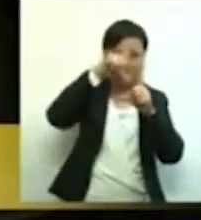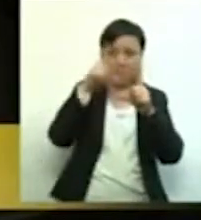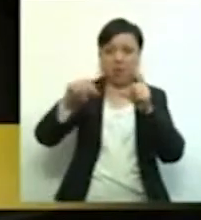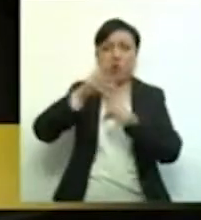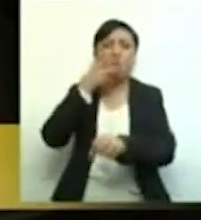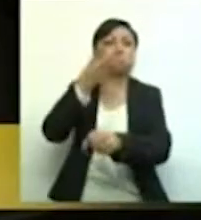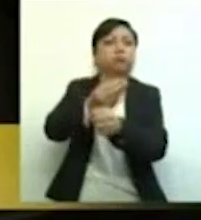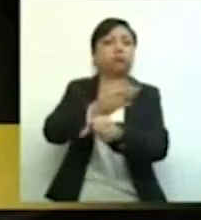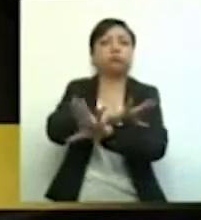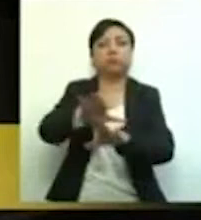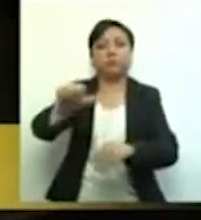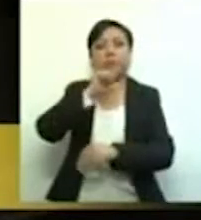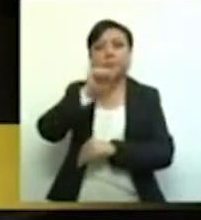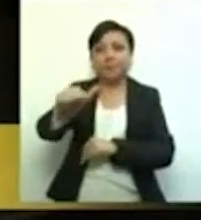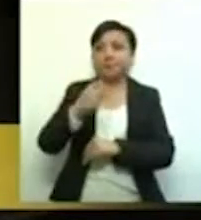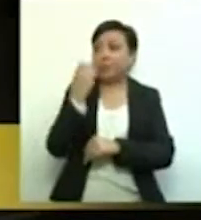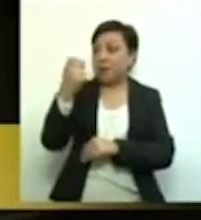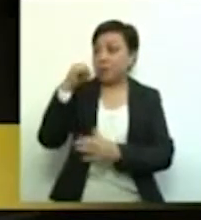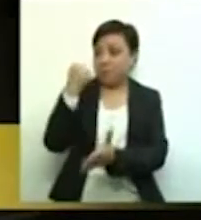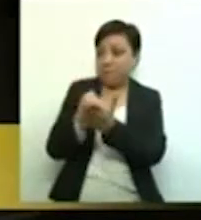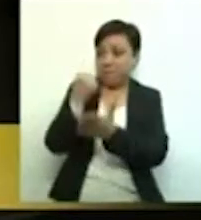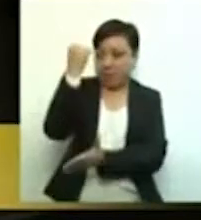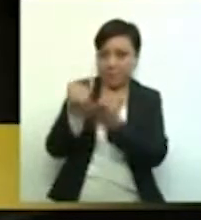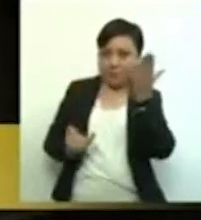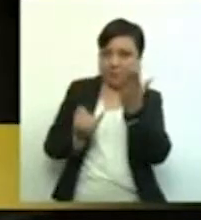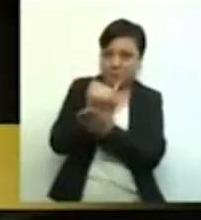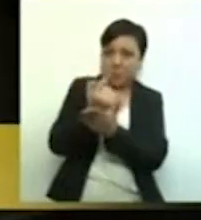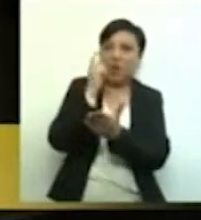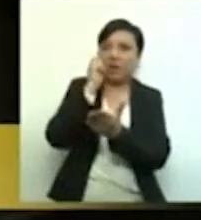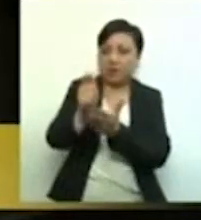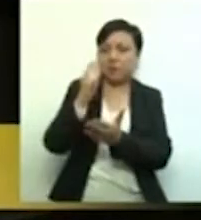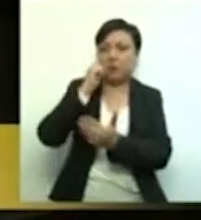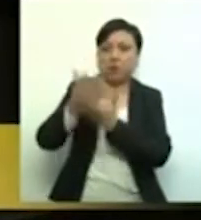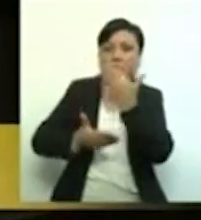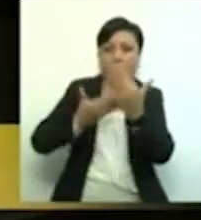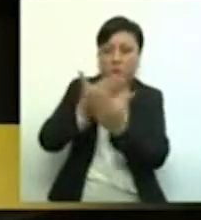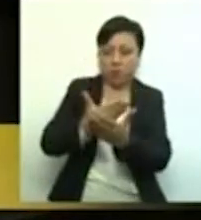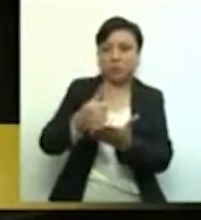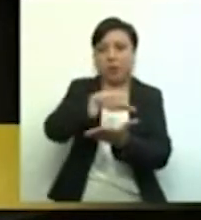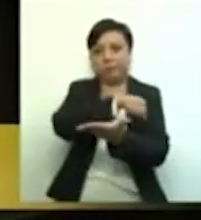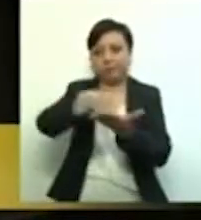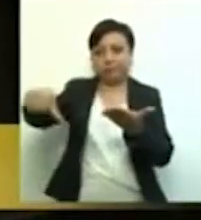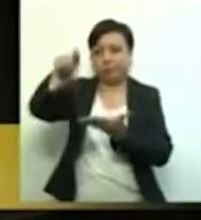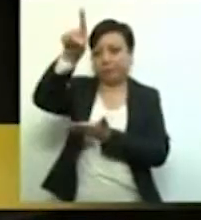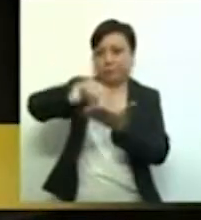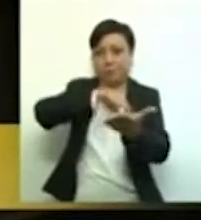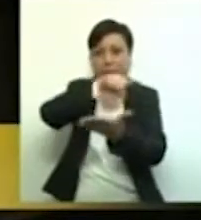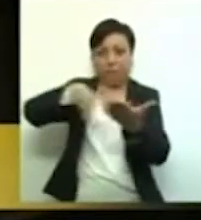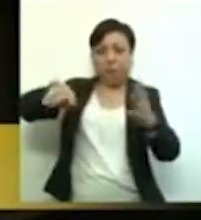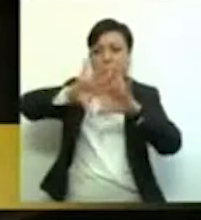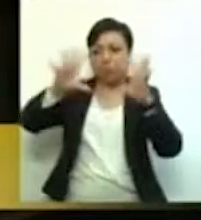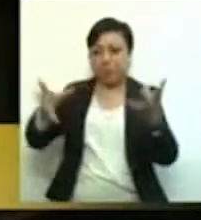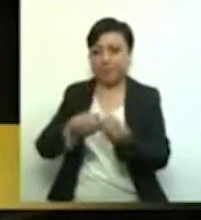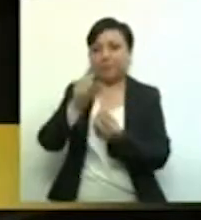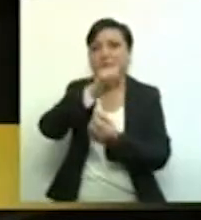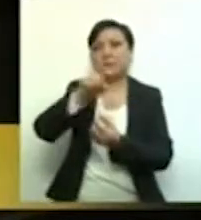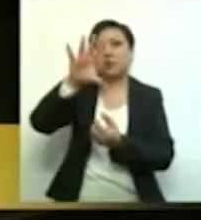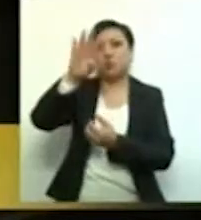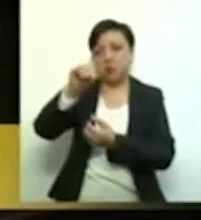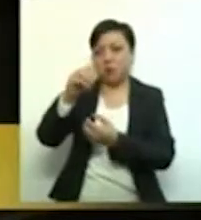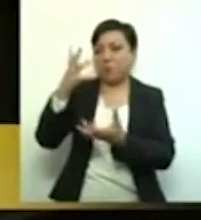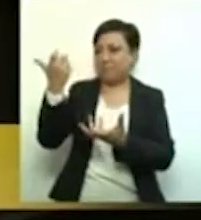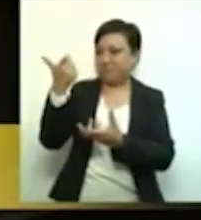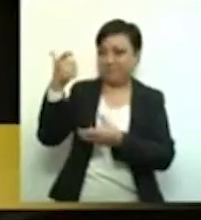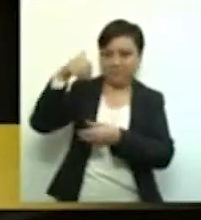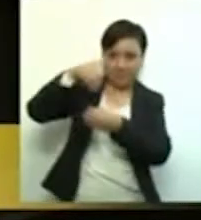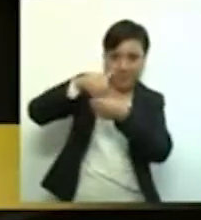Lo anterior, debido a que el dictamen propone la eliminación de 109 fideicomisos públicos, lo cual representa un